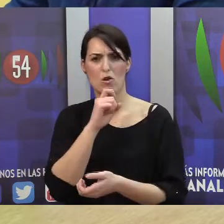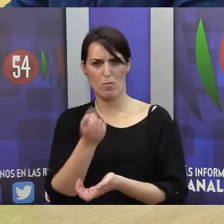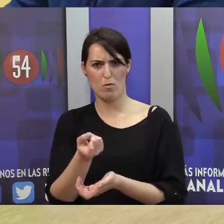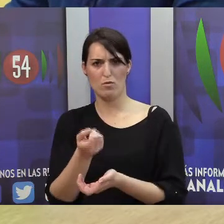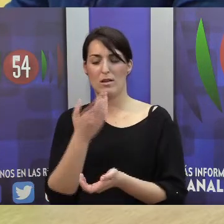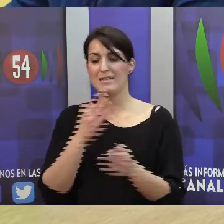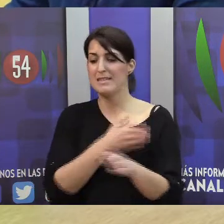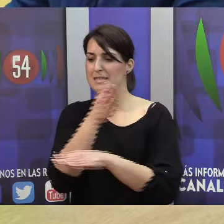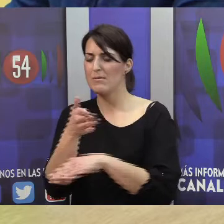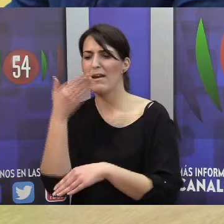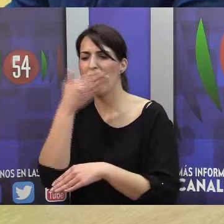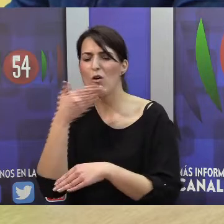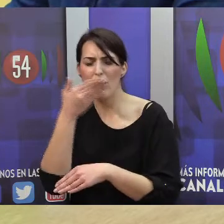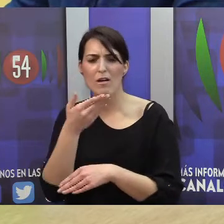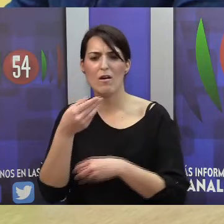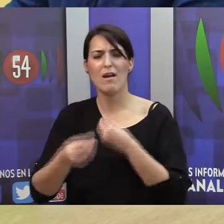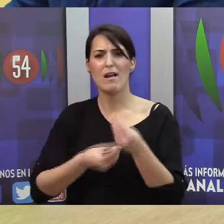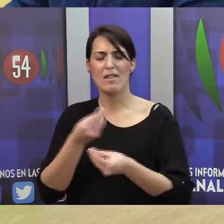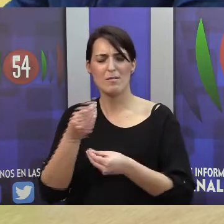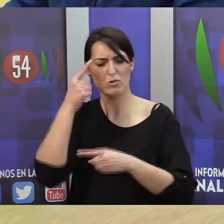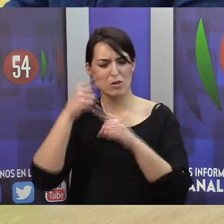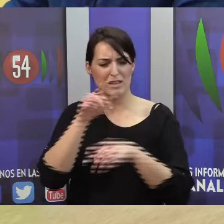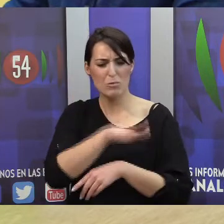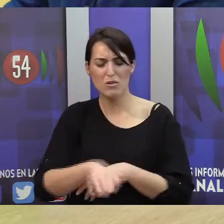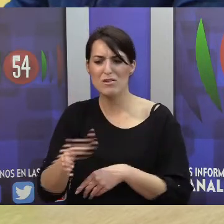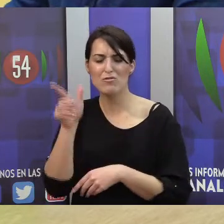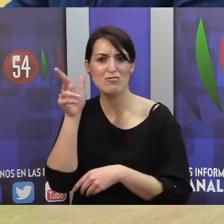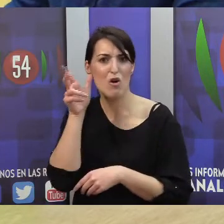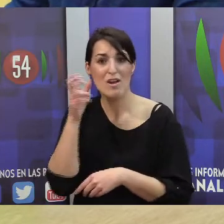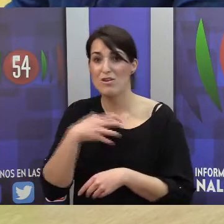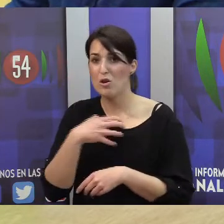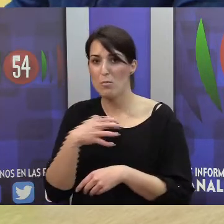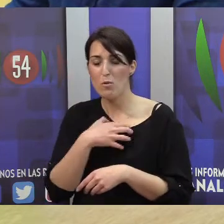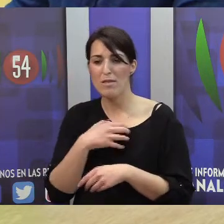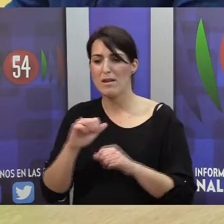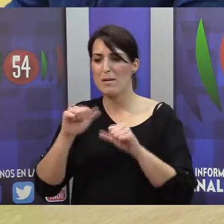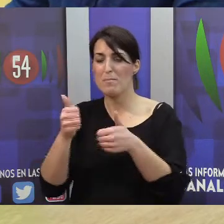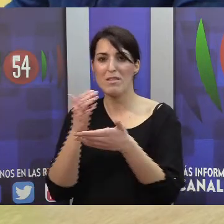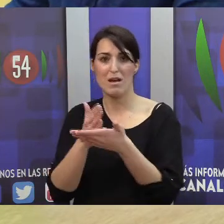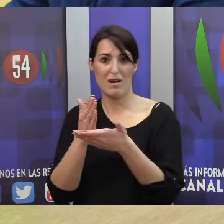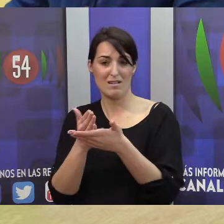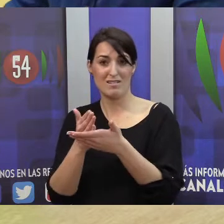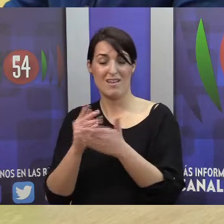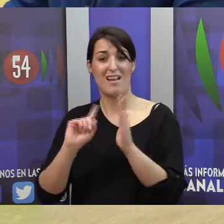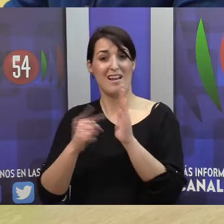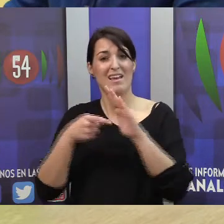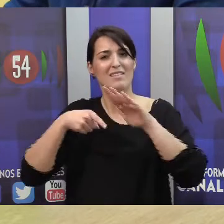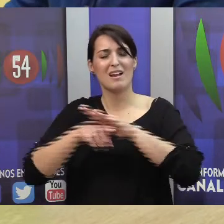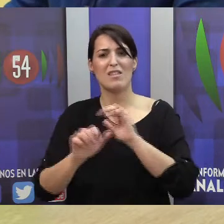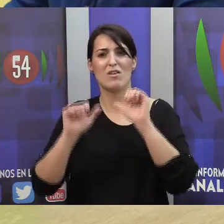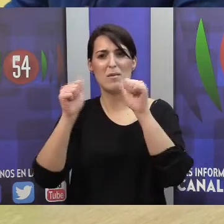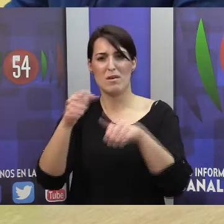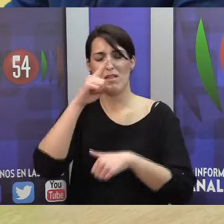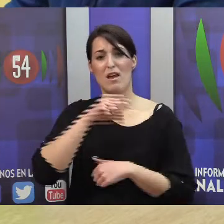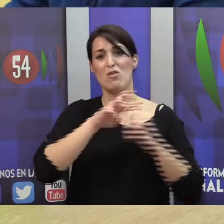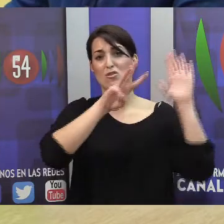al colegio, cómo hacíamos para que estos niños que no oían, pues estén en clase, empezó la ley de integración en el año 82 y ya desaparecieron